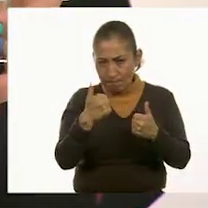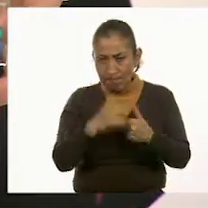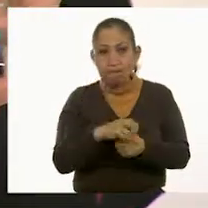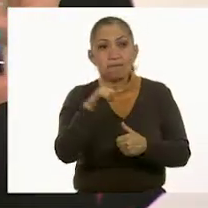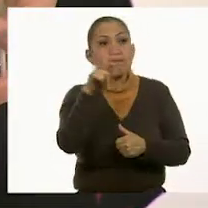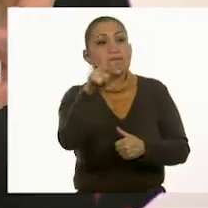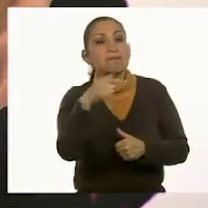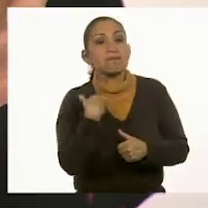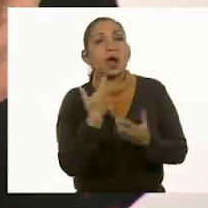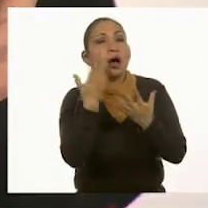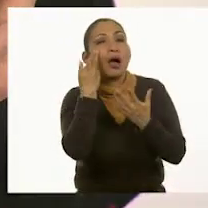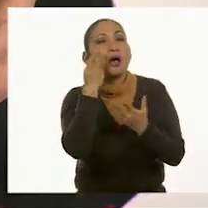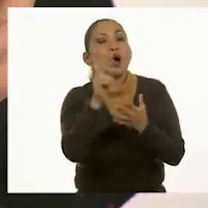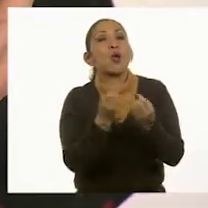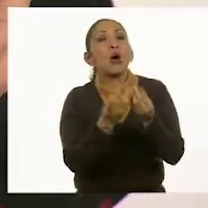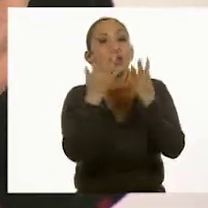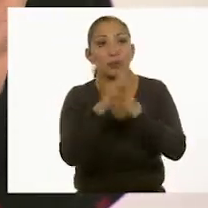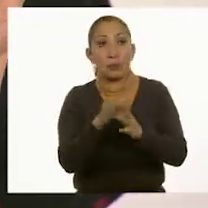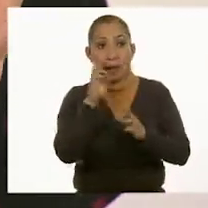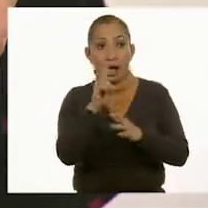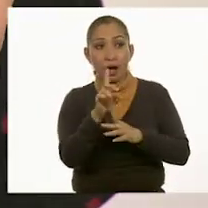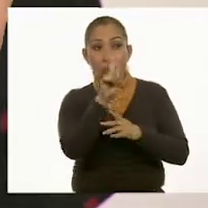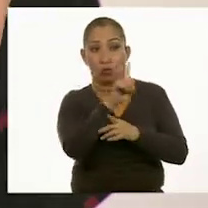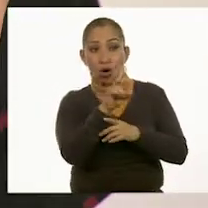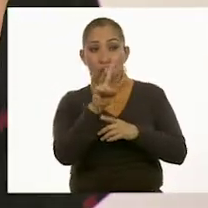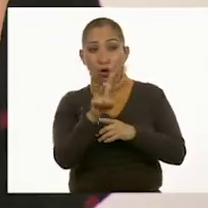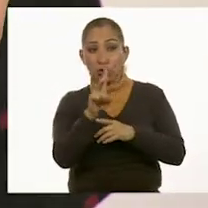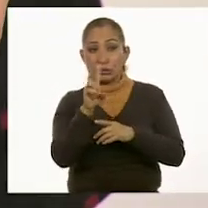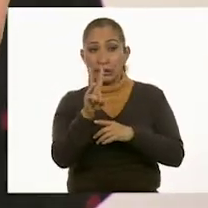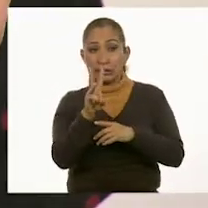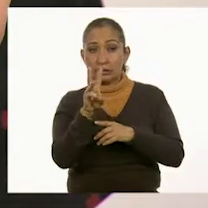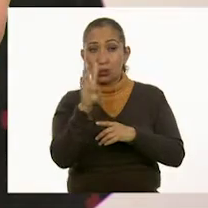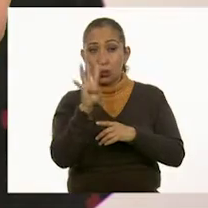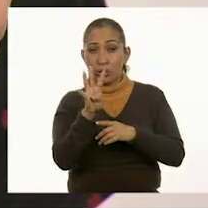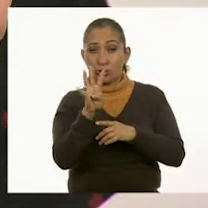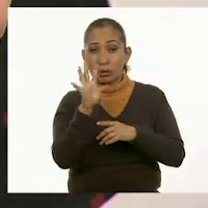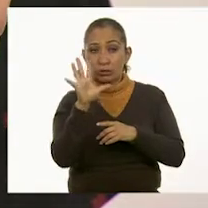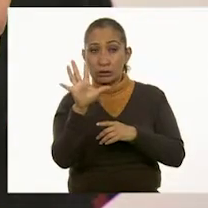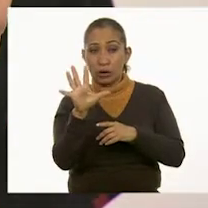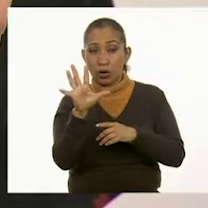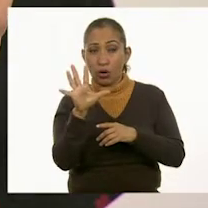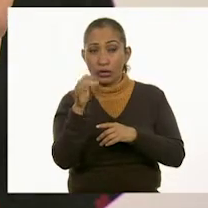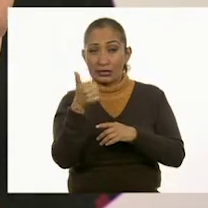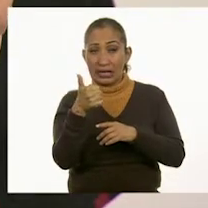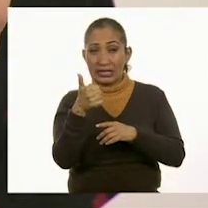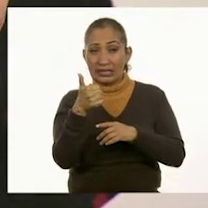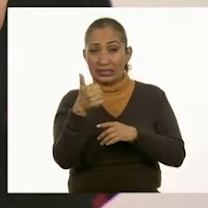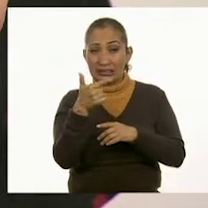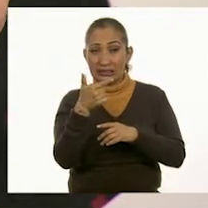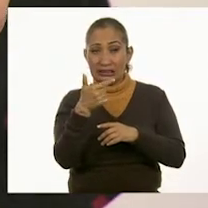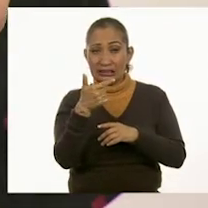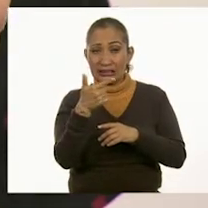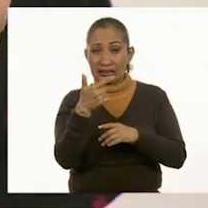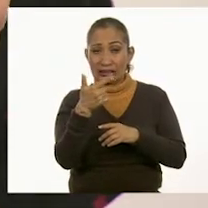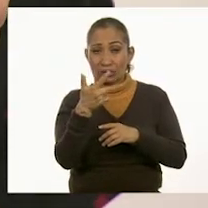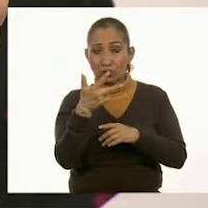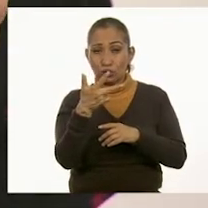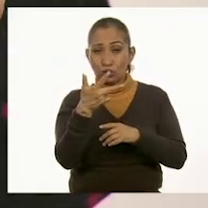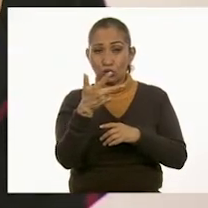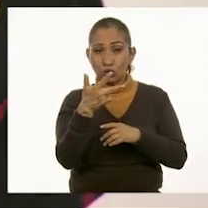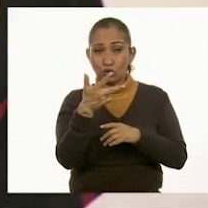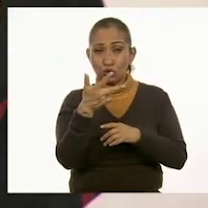Vayan contando. A ver, yo veo 1, 2, 3, 4, 5, 6, 7,